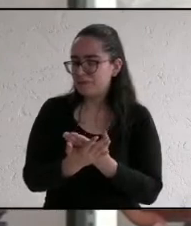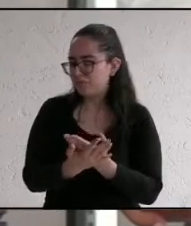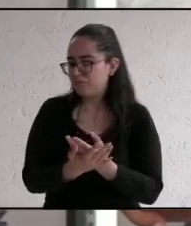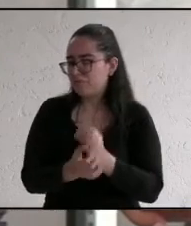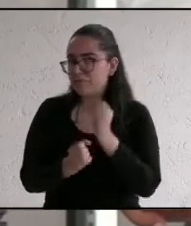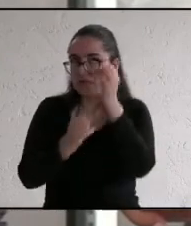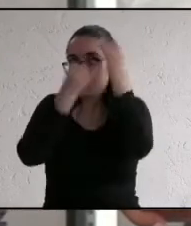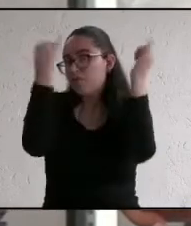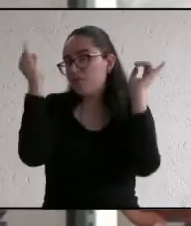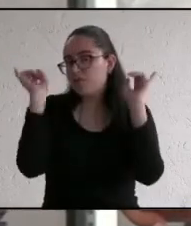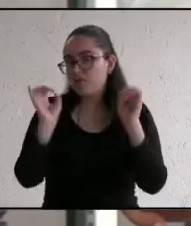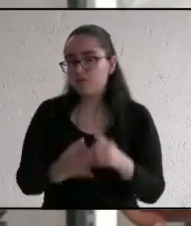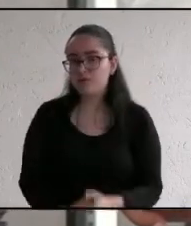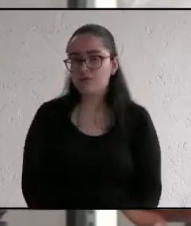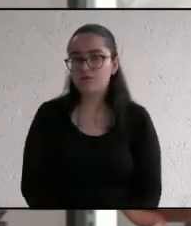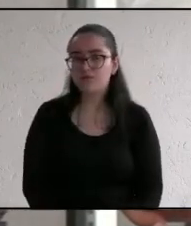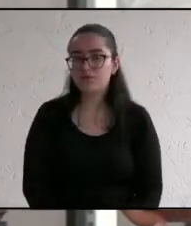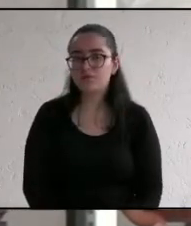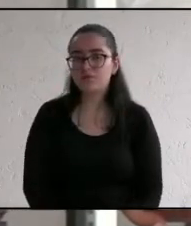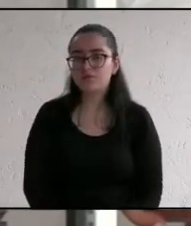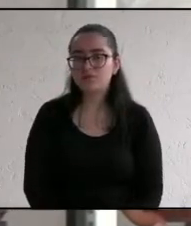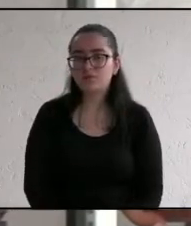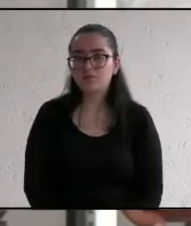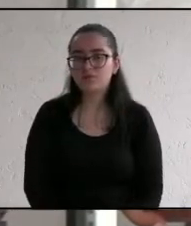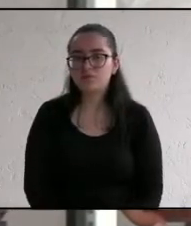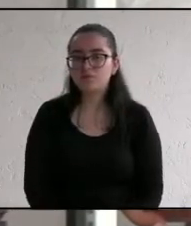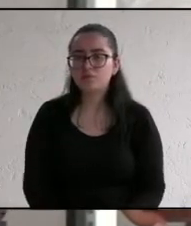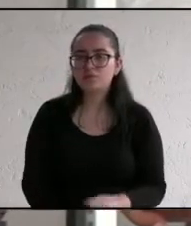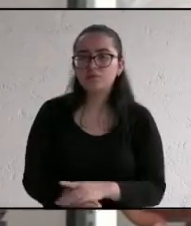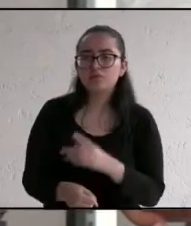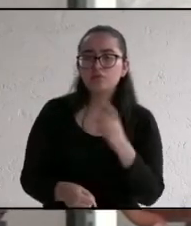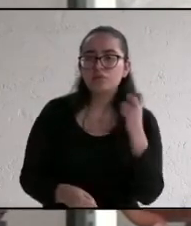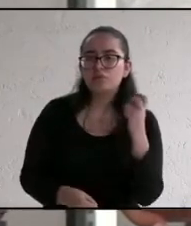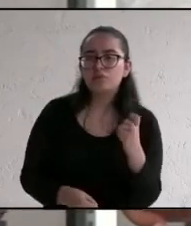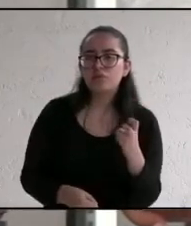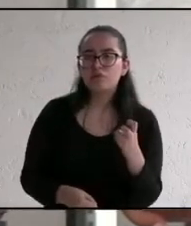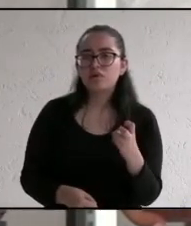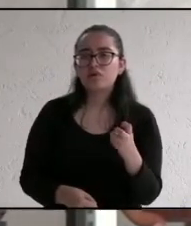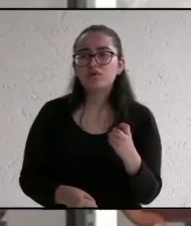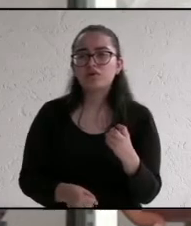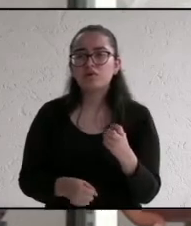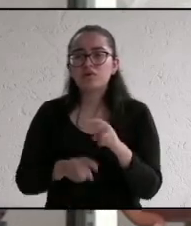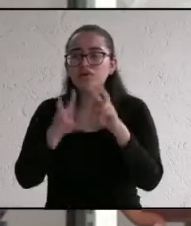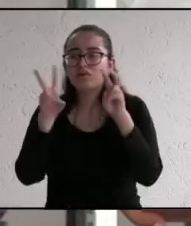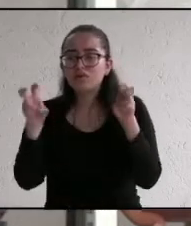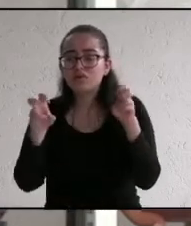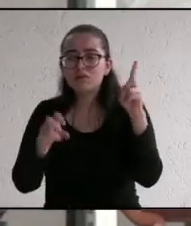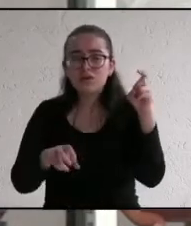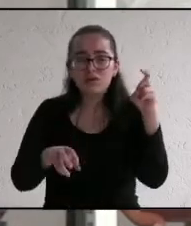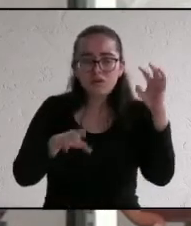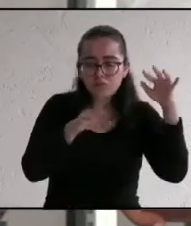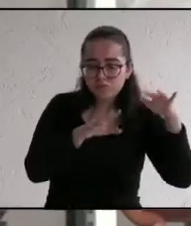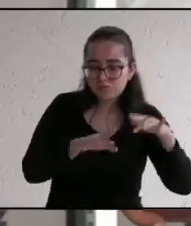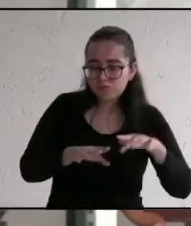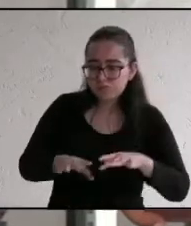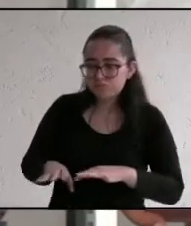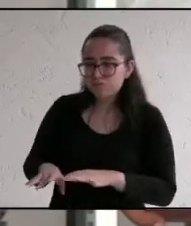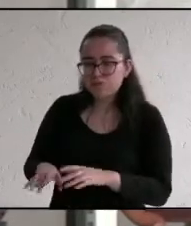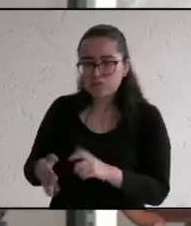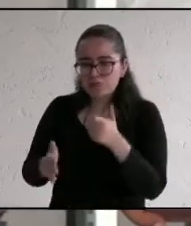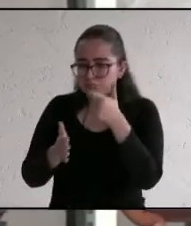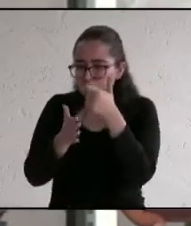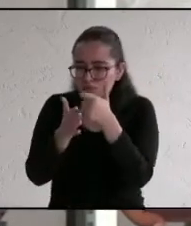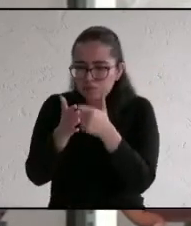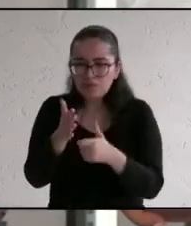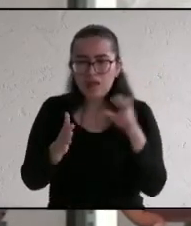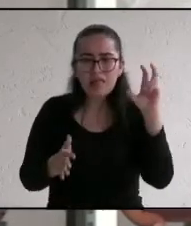sobre todo porque la implementación de este sistema de tratamiento de aguas residuales es muy económico va desde los